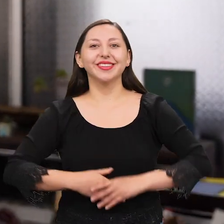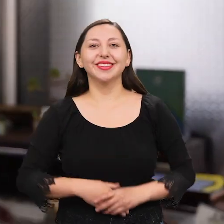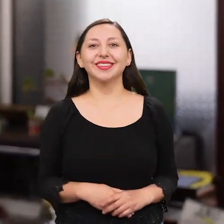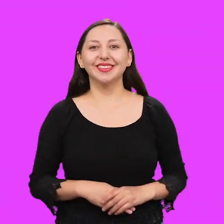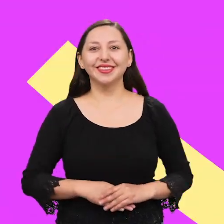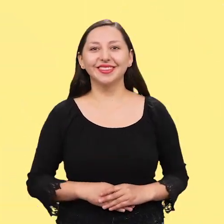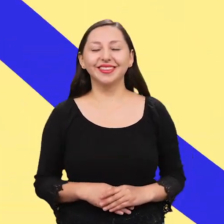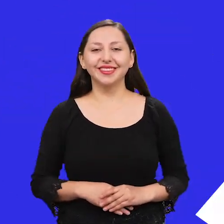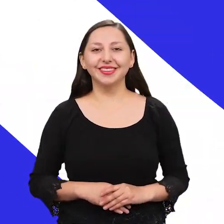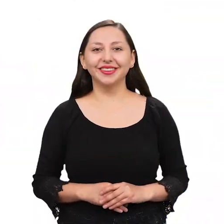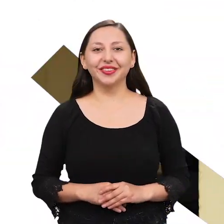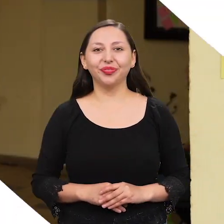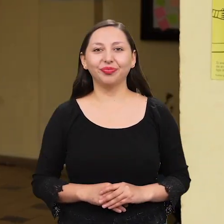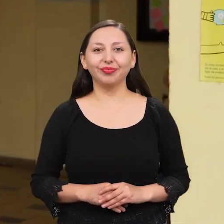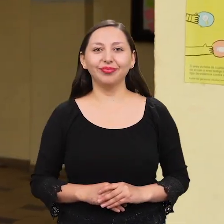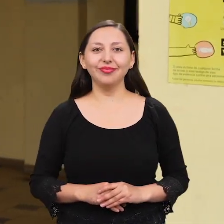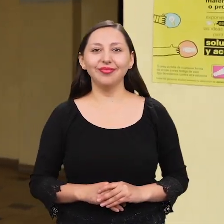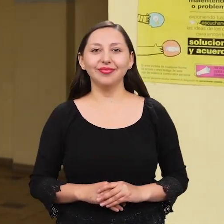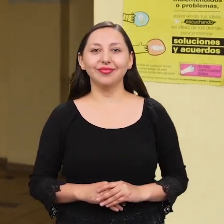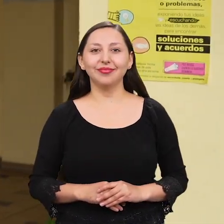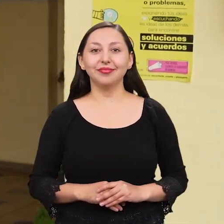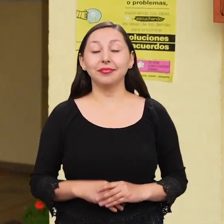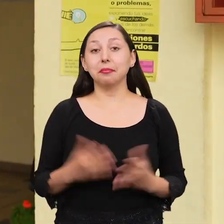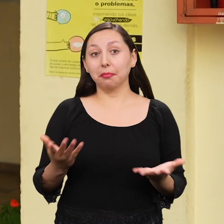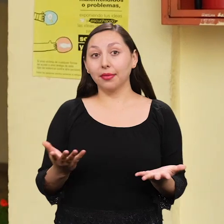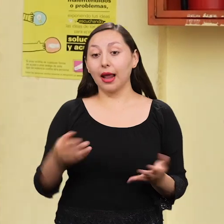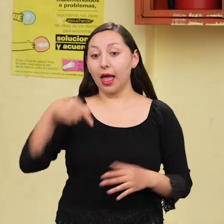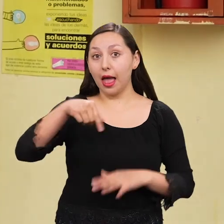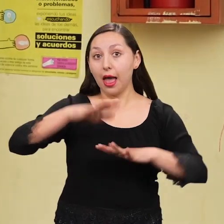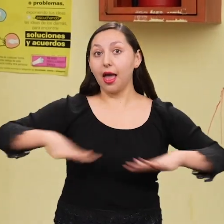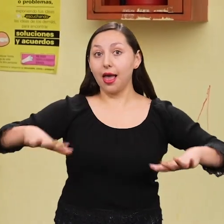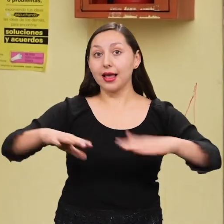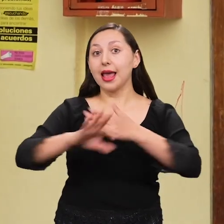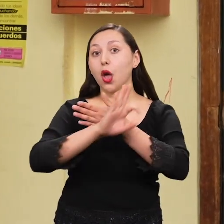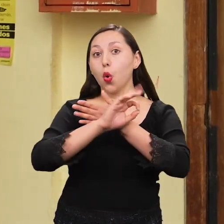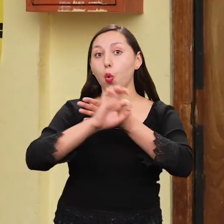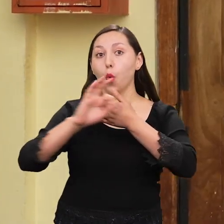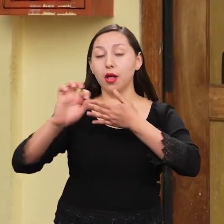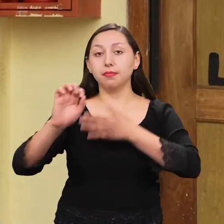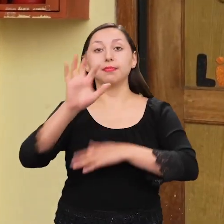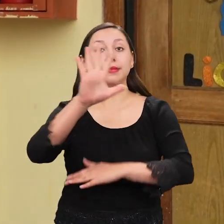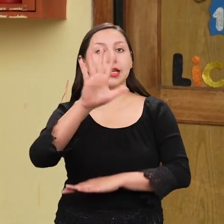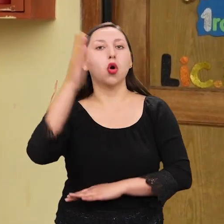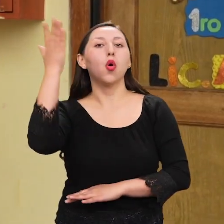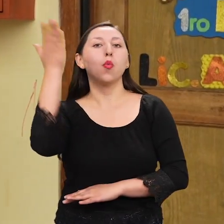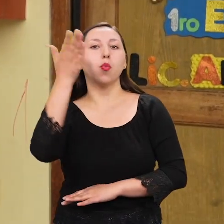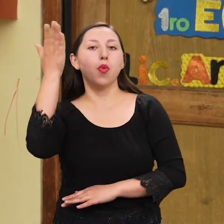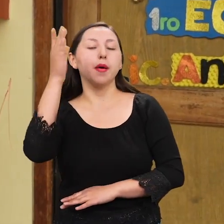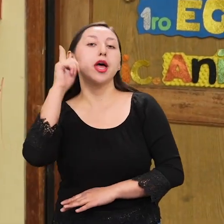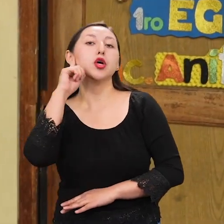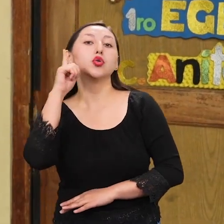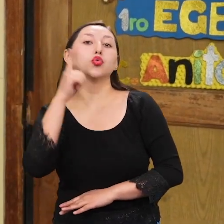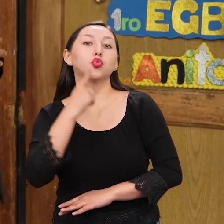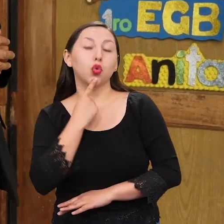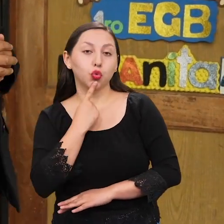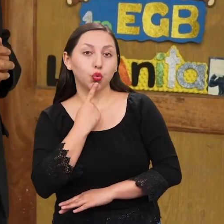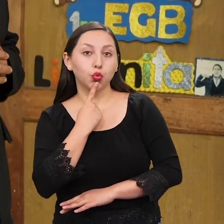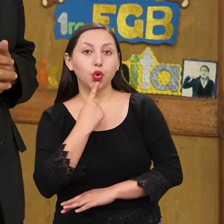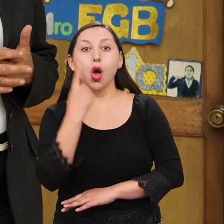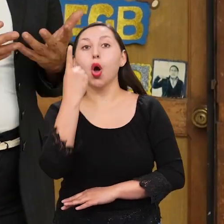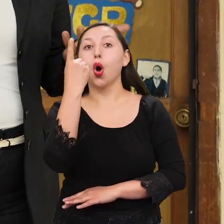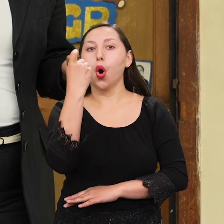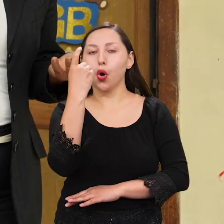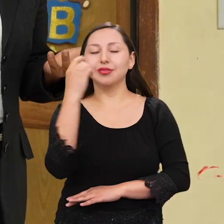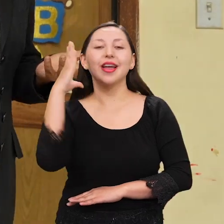¡Aca! Bueno, te comento que aquí en la institución trabajan cinco profesores sordos y once